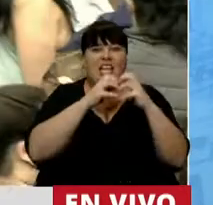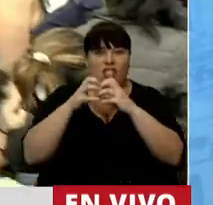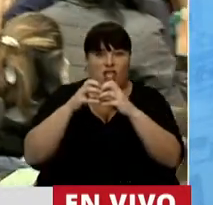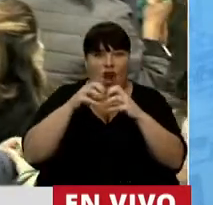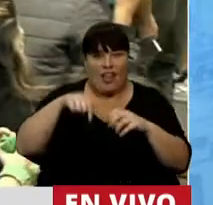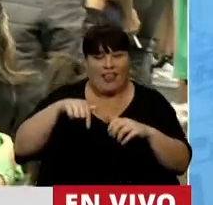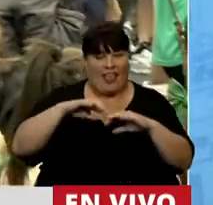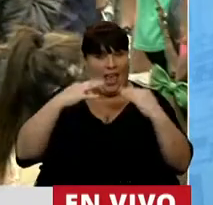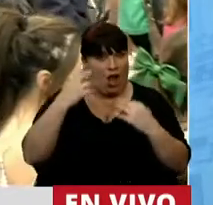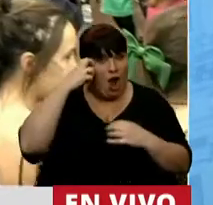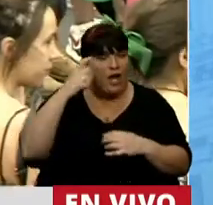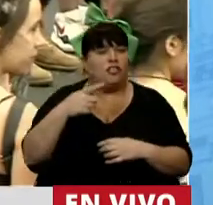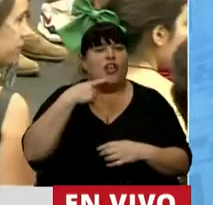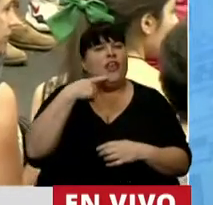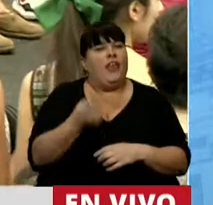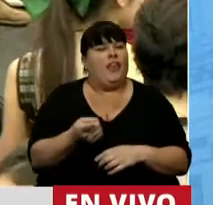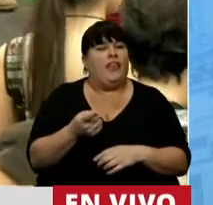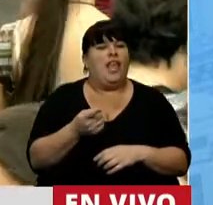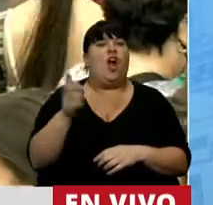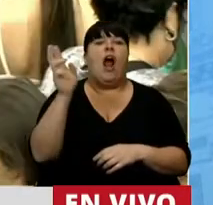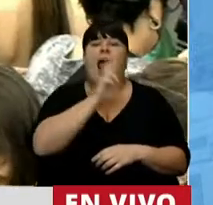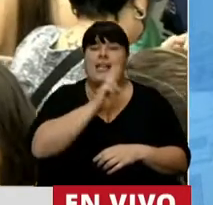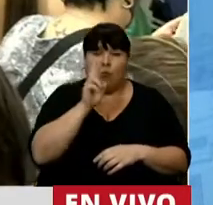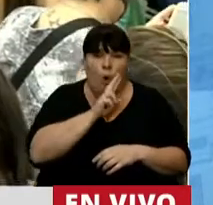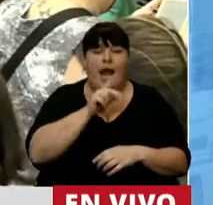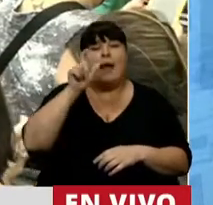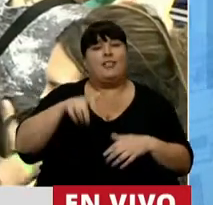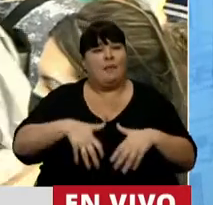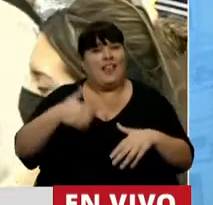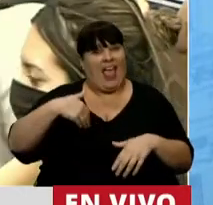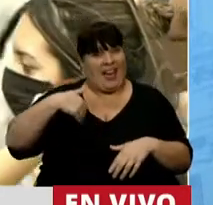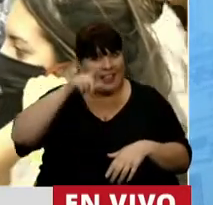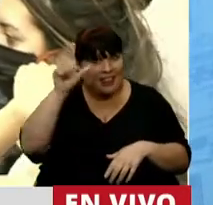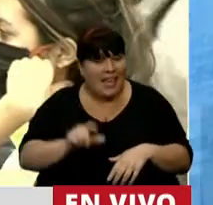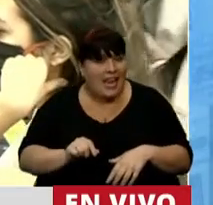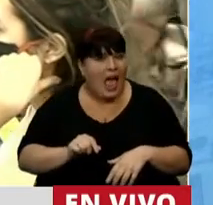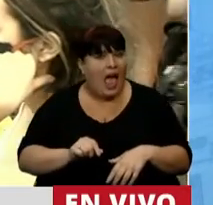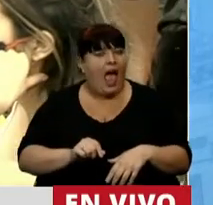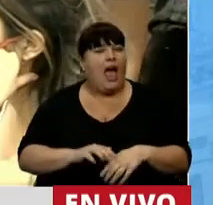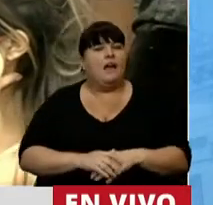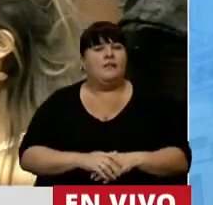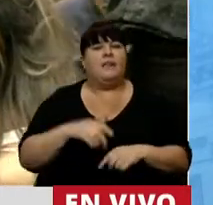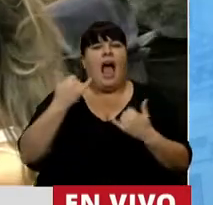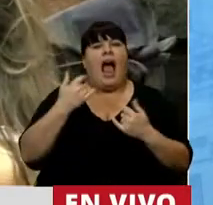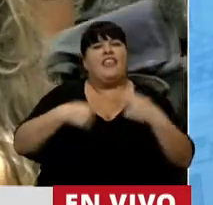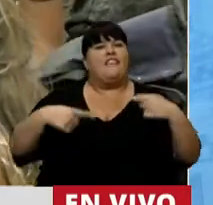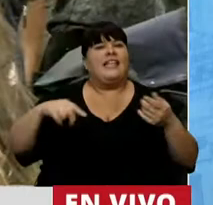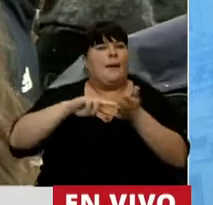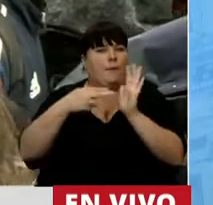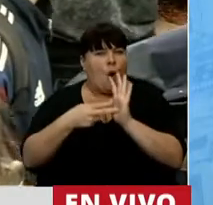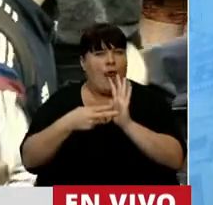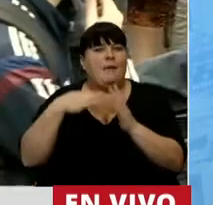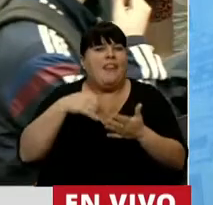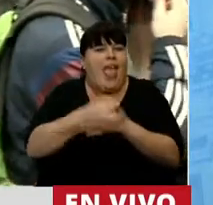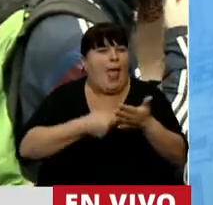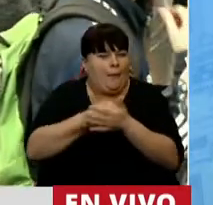ordinarias, manifestó que las mujeres gestantes en la Argentina afrontan distintos conflictos, distintos